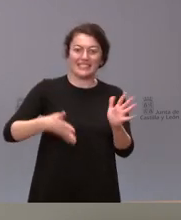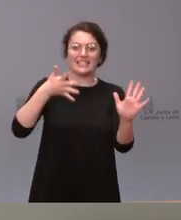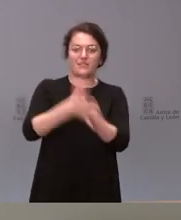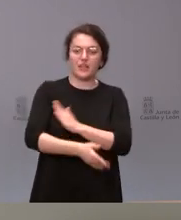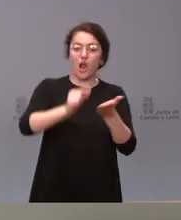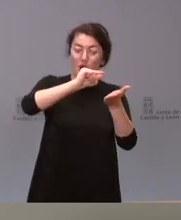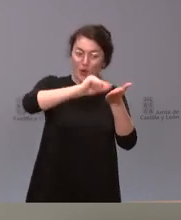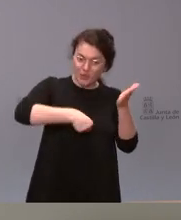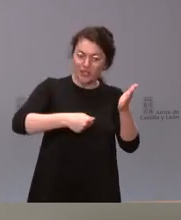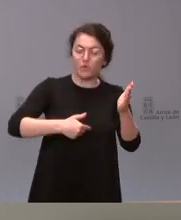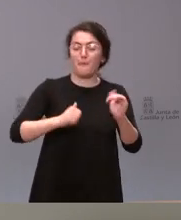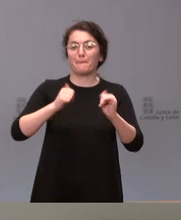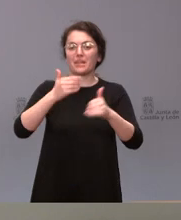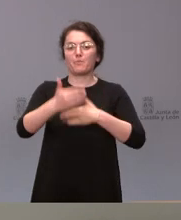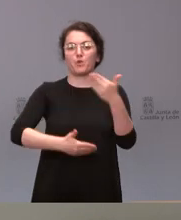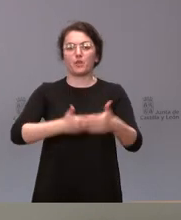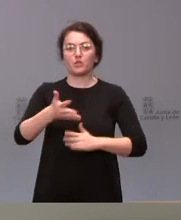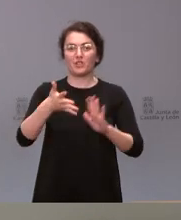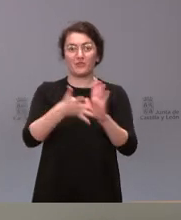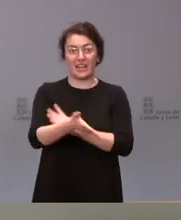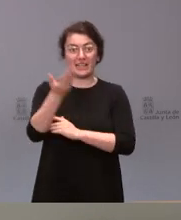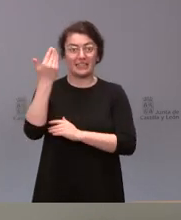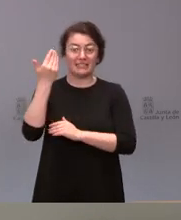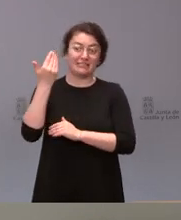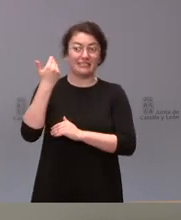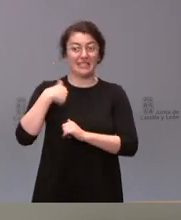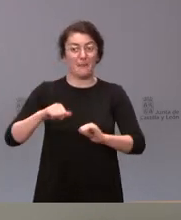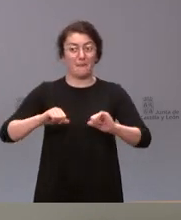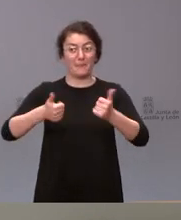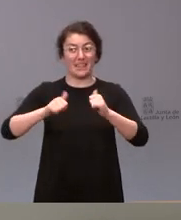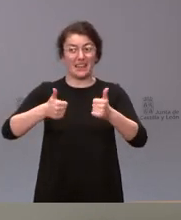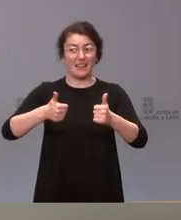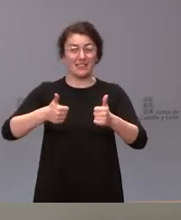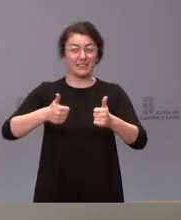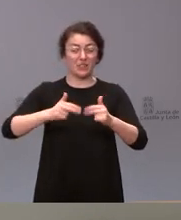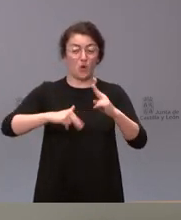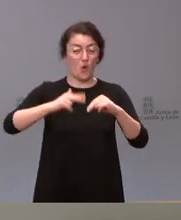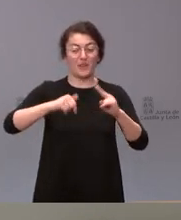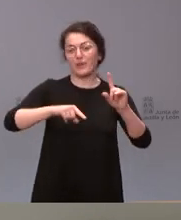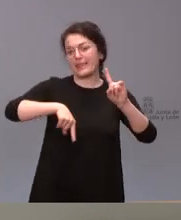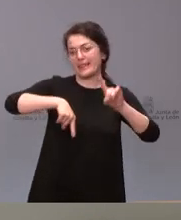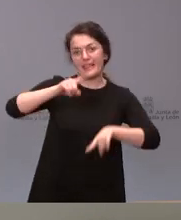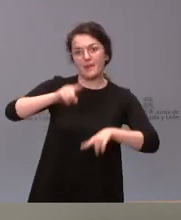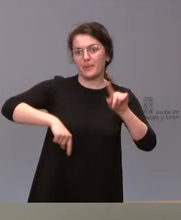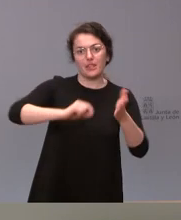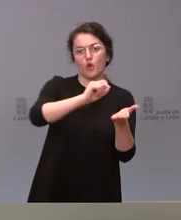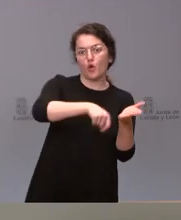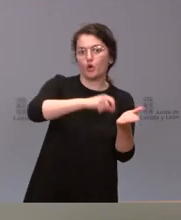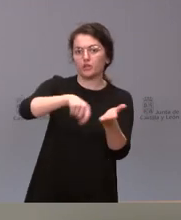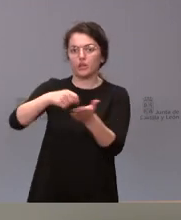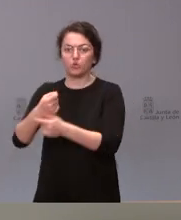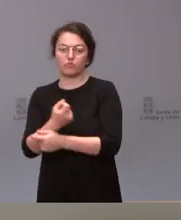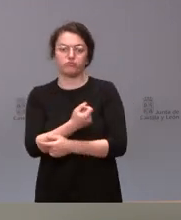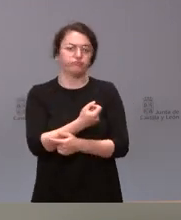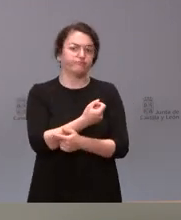el cuándo se va a poder adjudicar las obras pues dependerá también del número de contratistas de licitadores